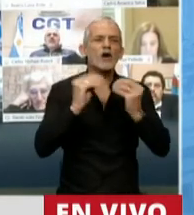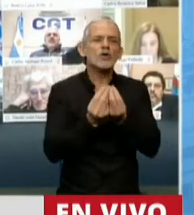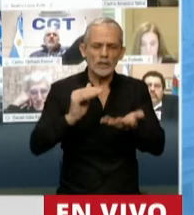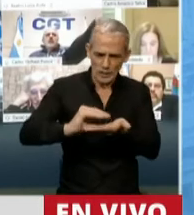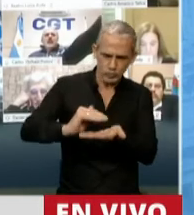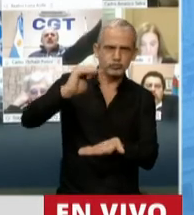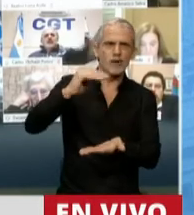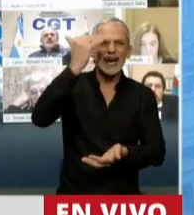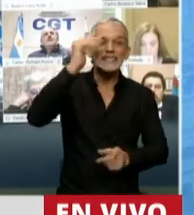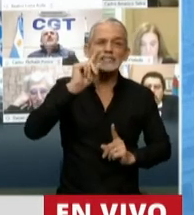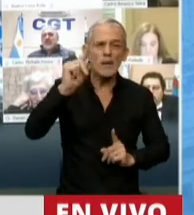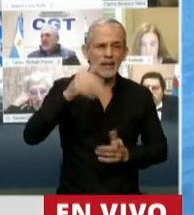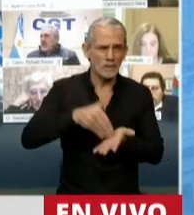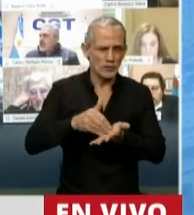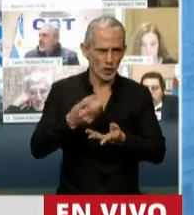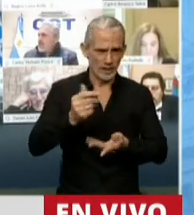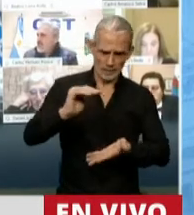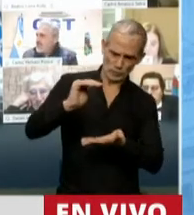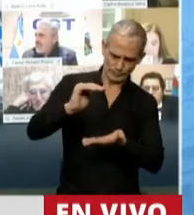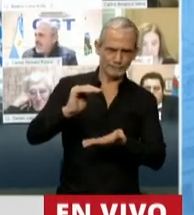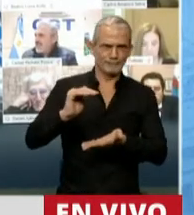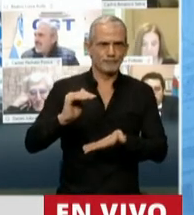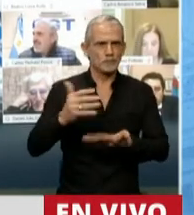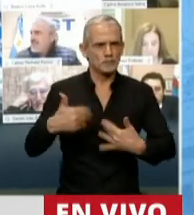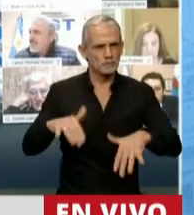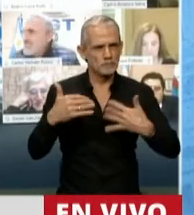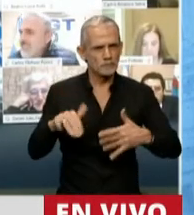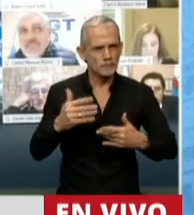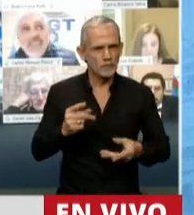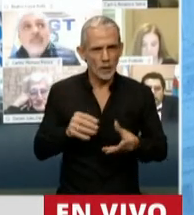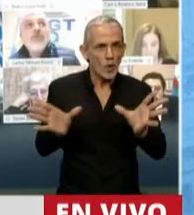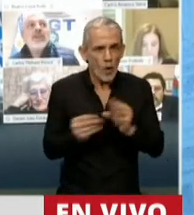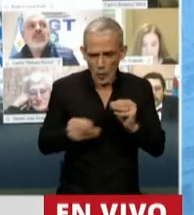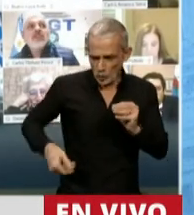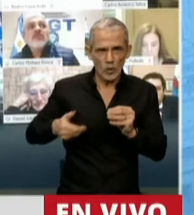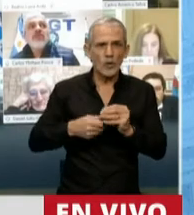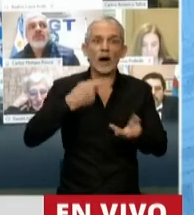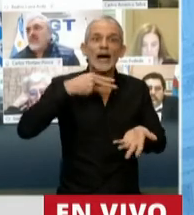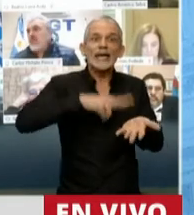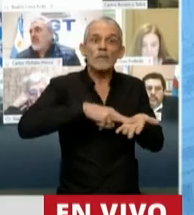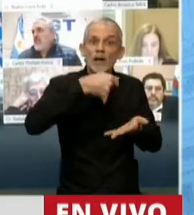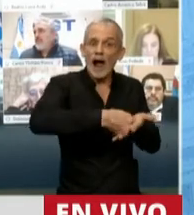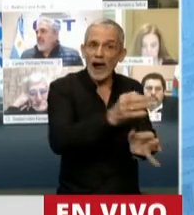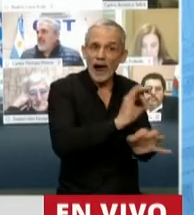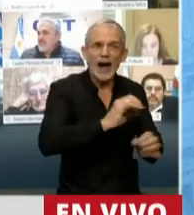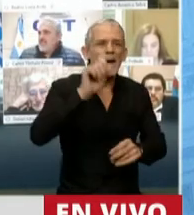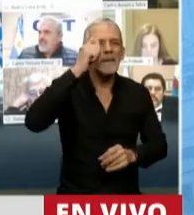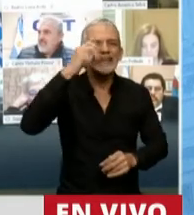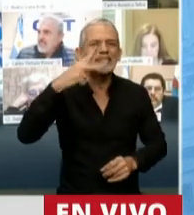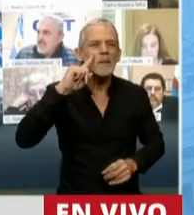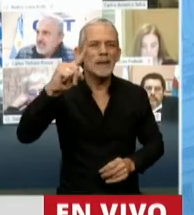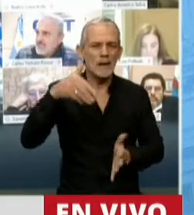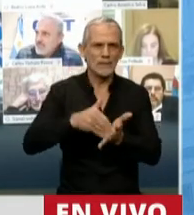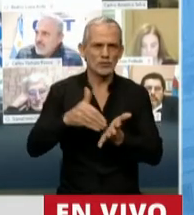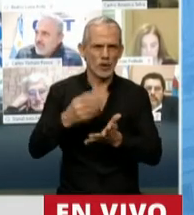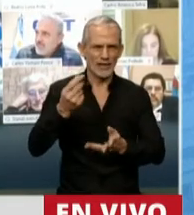15.000 millones de pesos, configurando entonces con el capital una omisión fiscal de más de 23.000 millones de pesos.